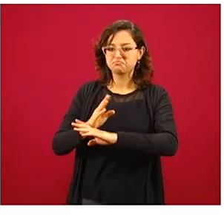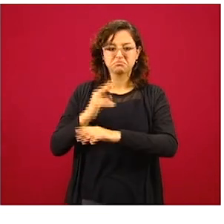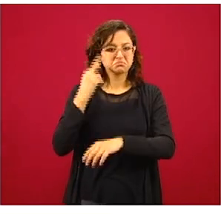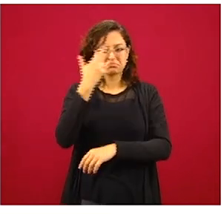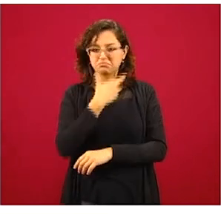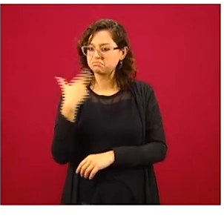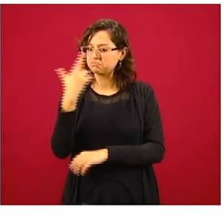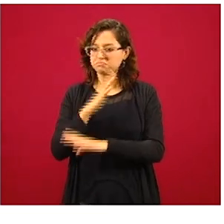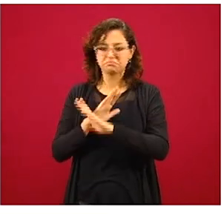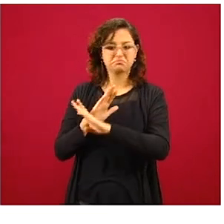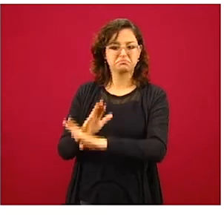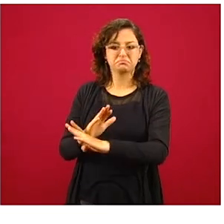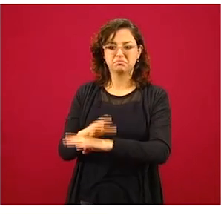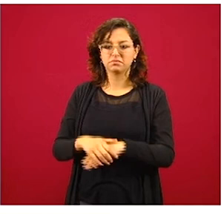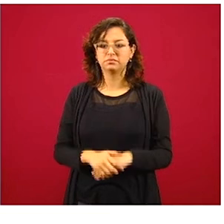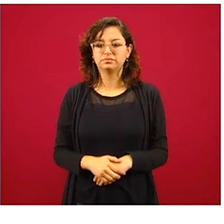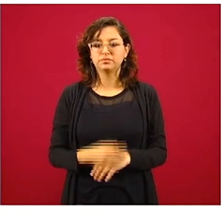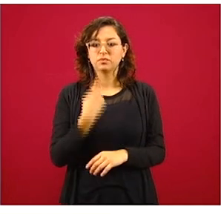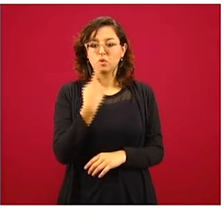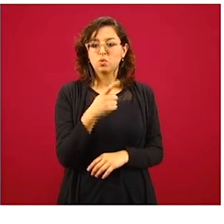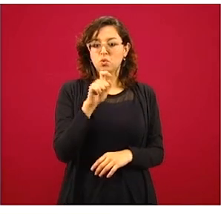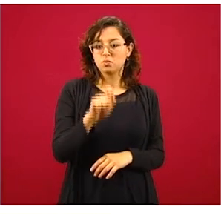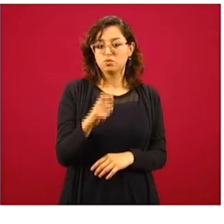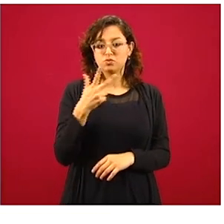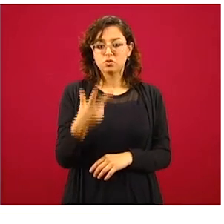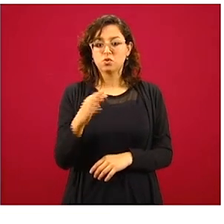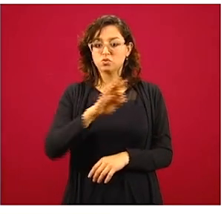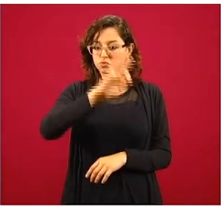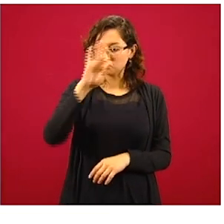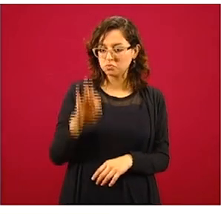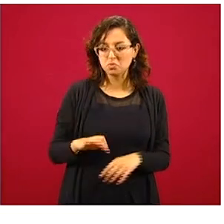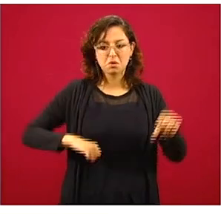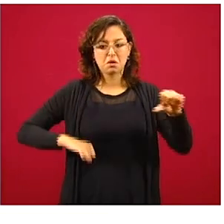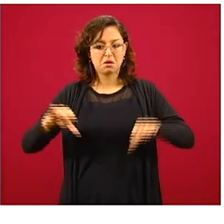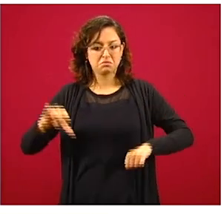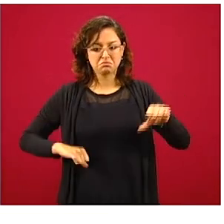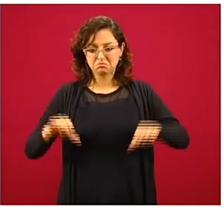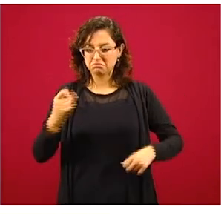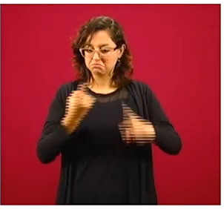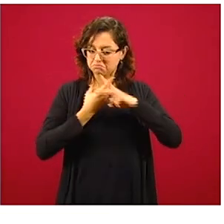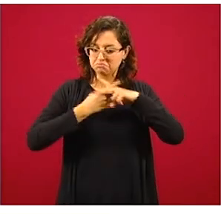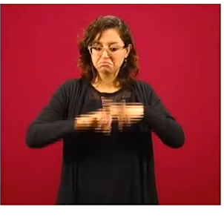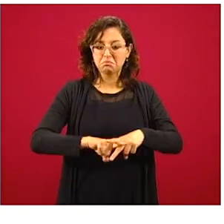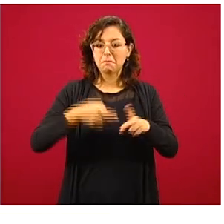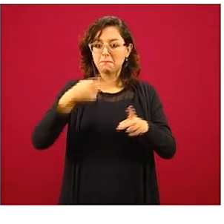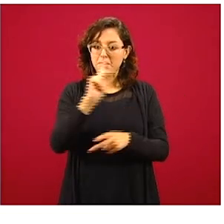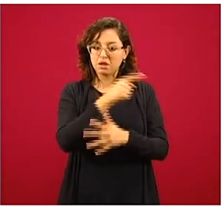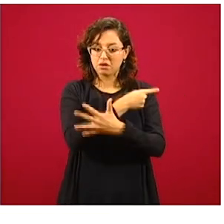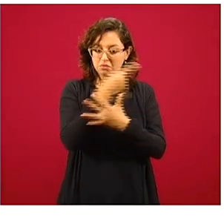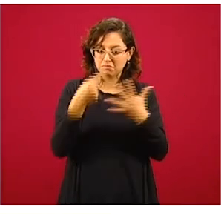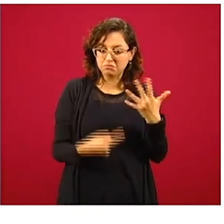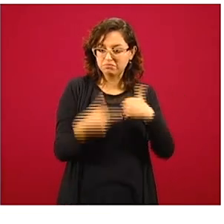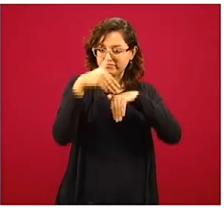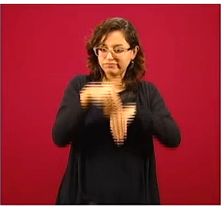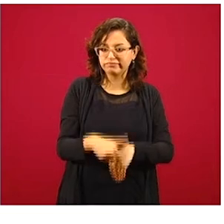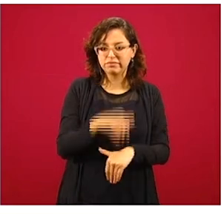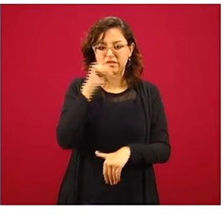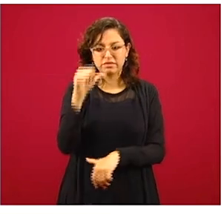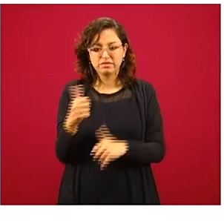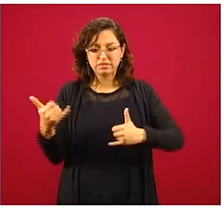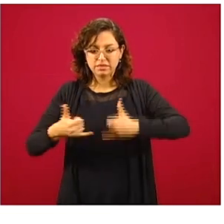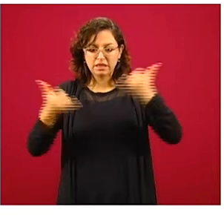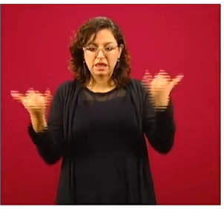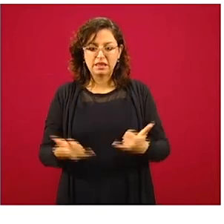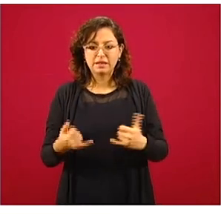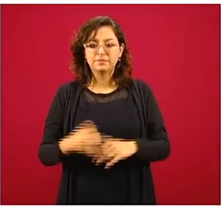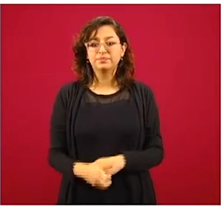% inició actividades pero no cumple con las medidas y los protocolos y en el caso del 5